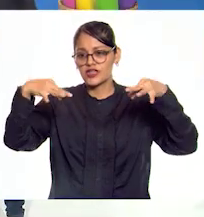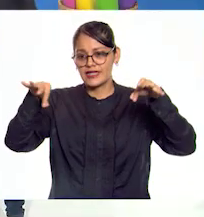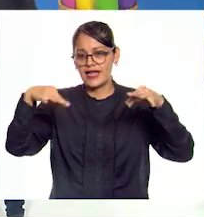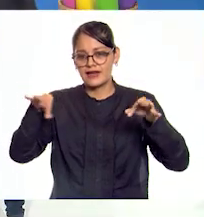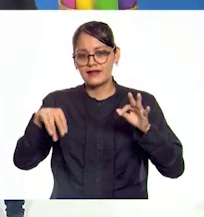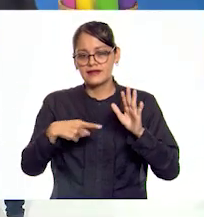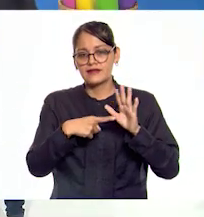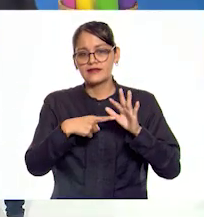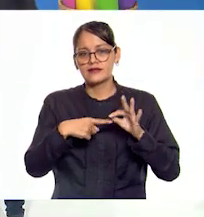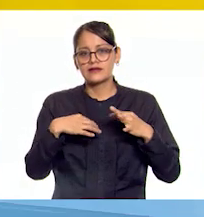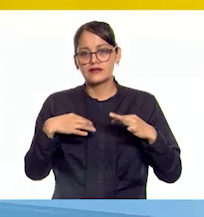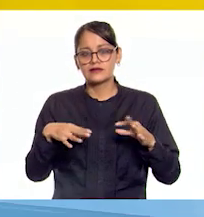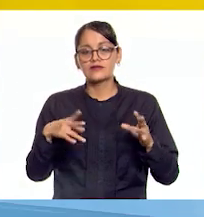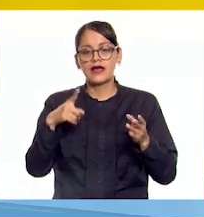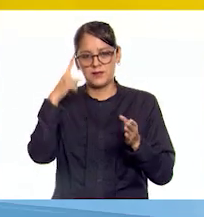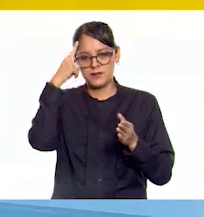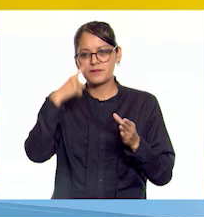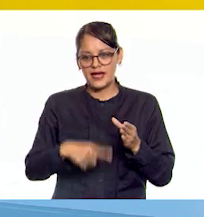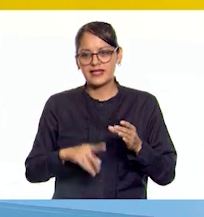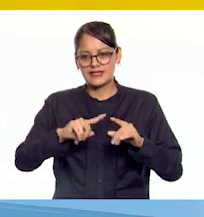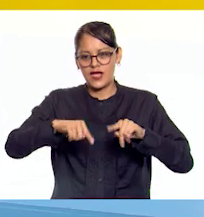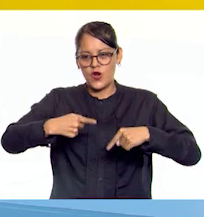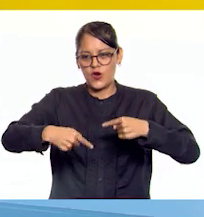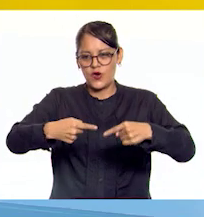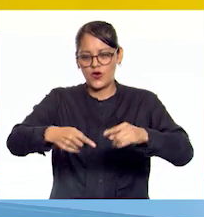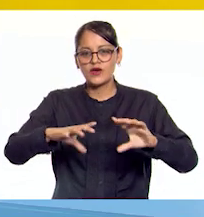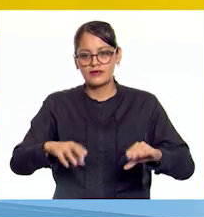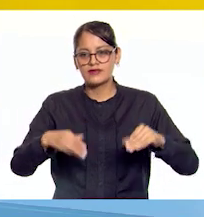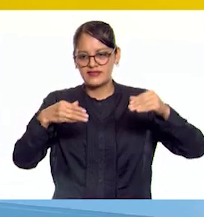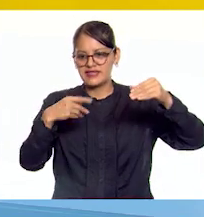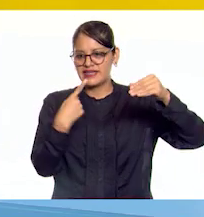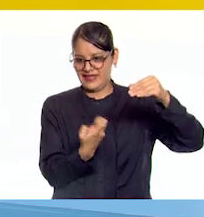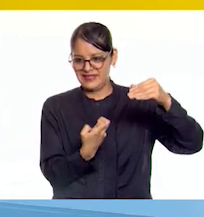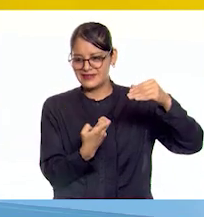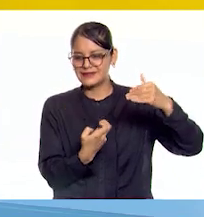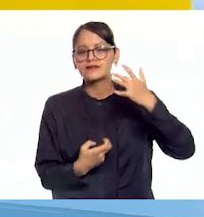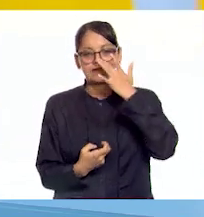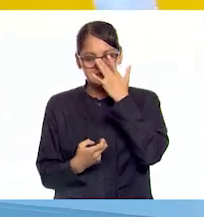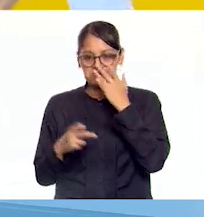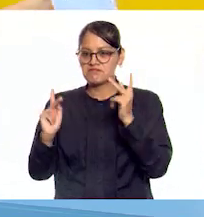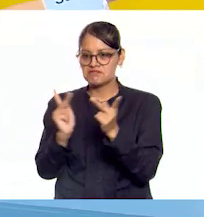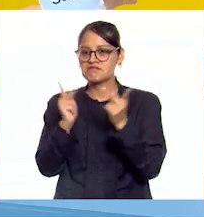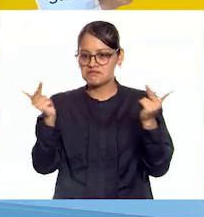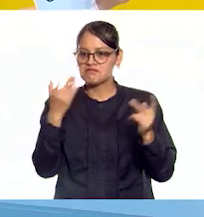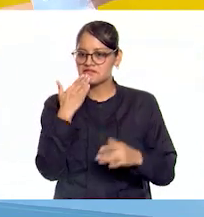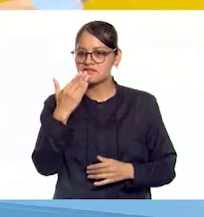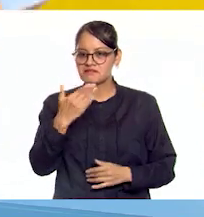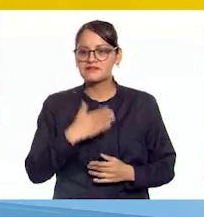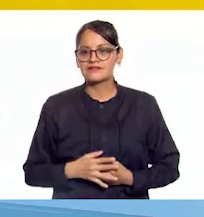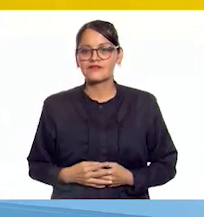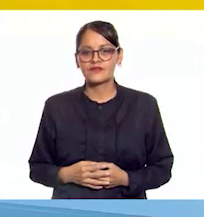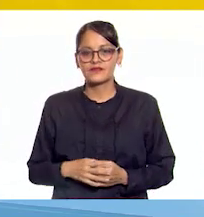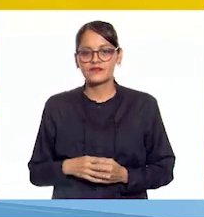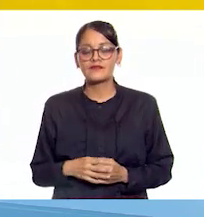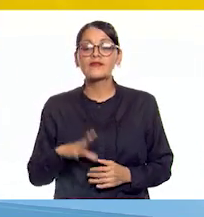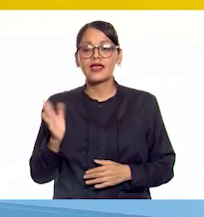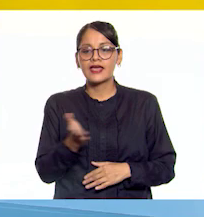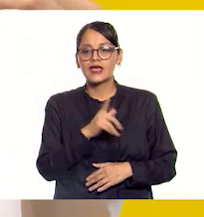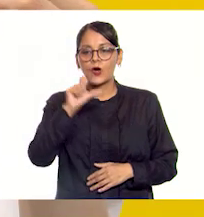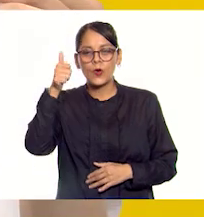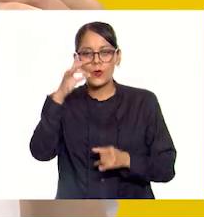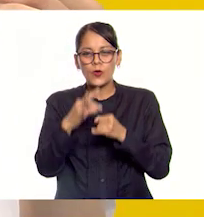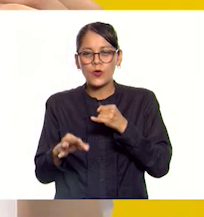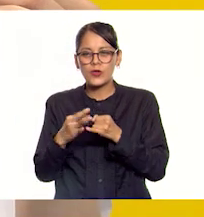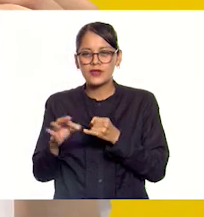parece rollo de tela, entonces pienso que esta es la seda. Muy bien, ese es un par. Excelente. Y nuestra